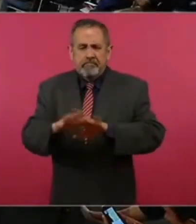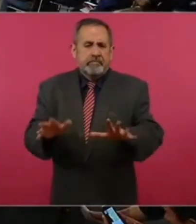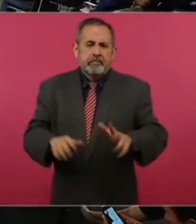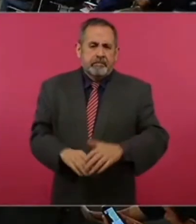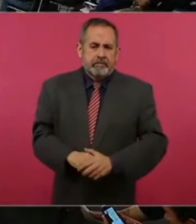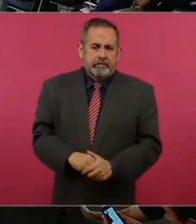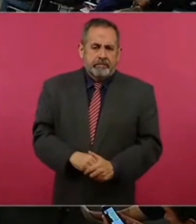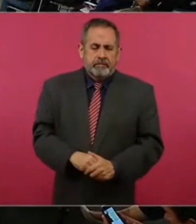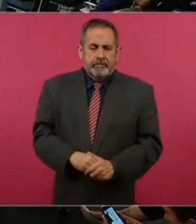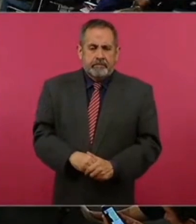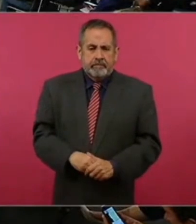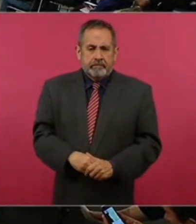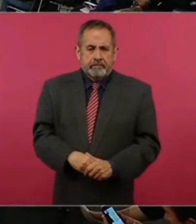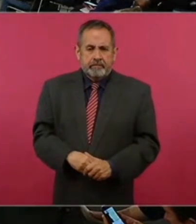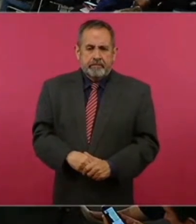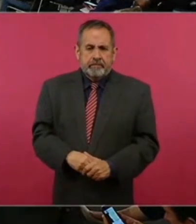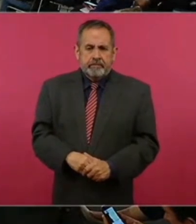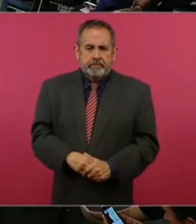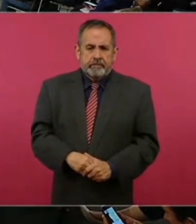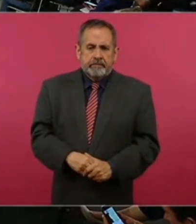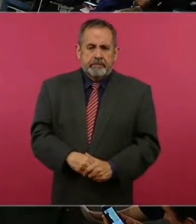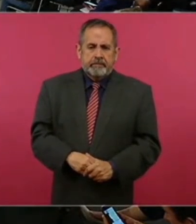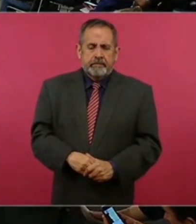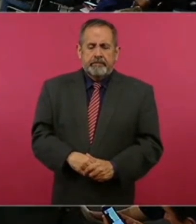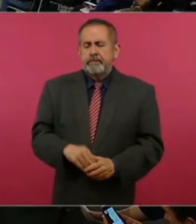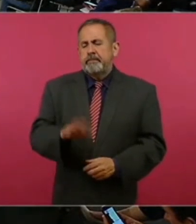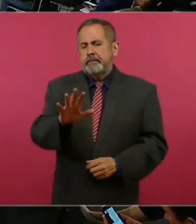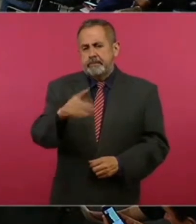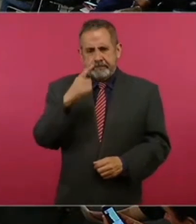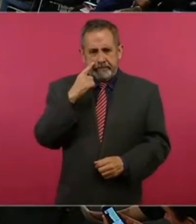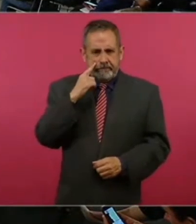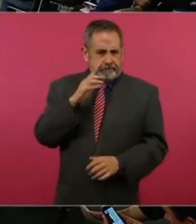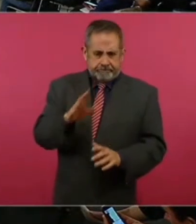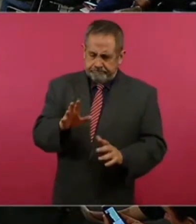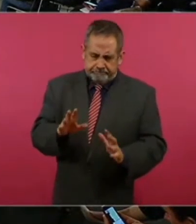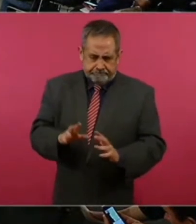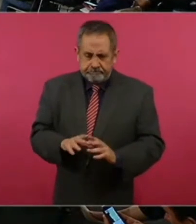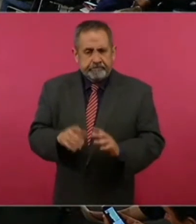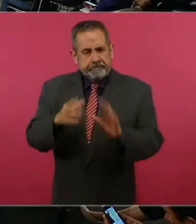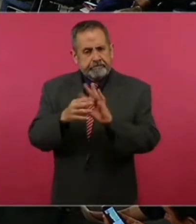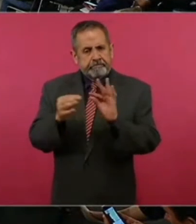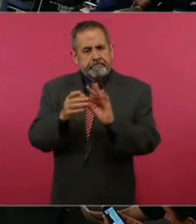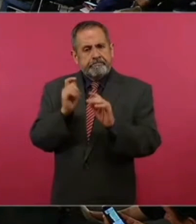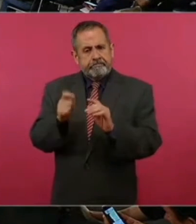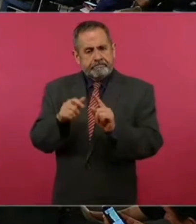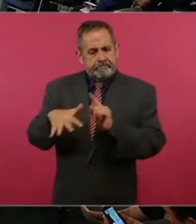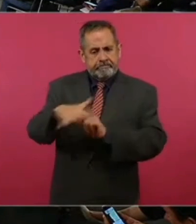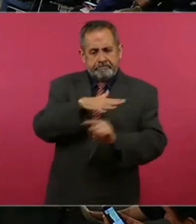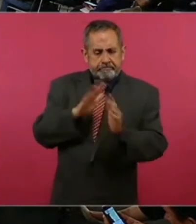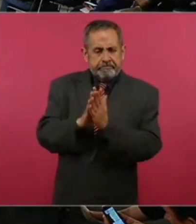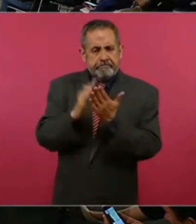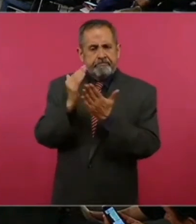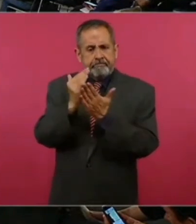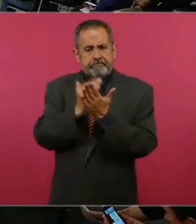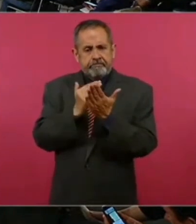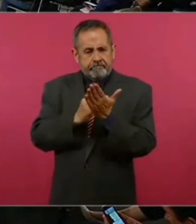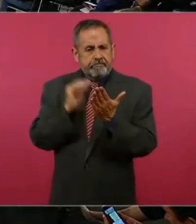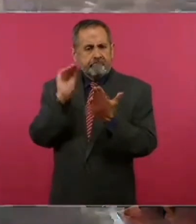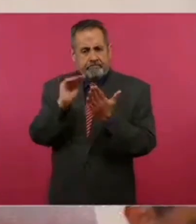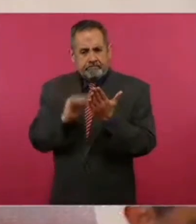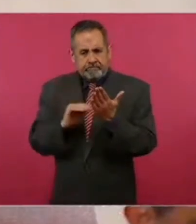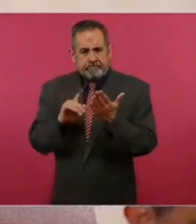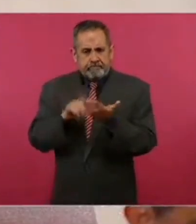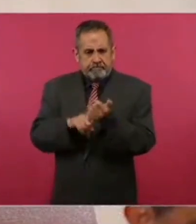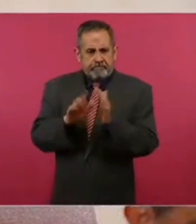que ver el contexto en que se da estos contenidos